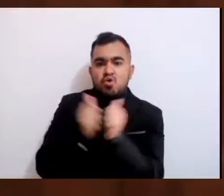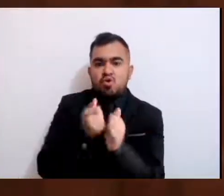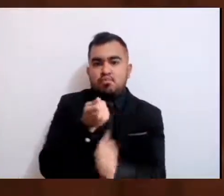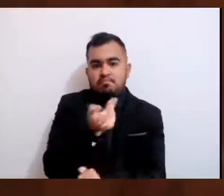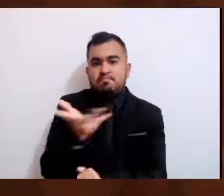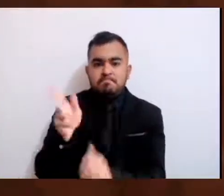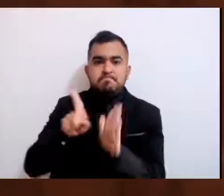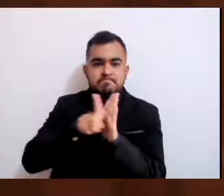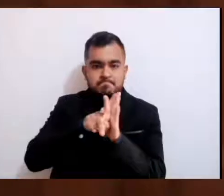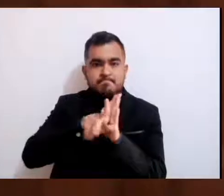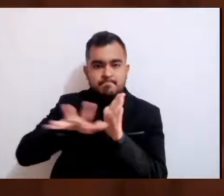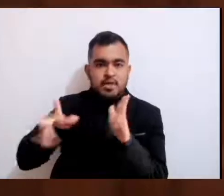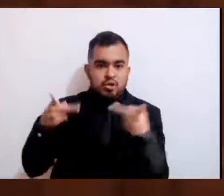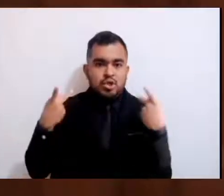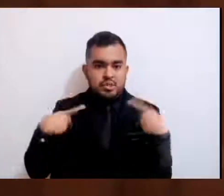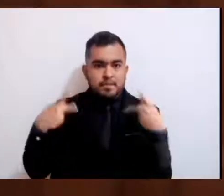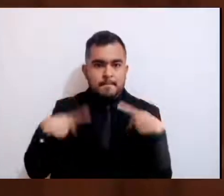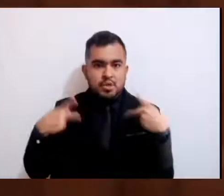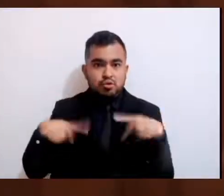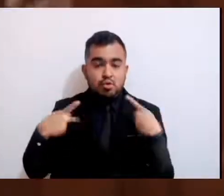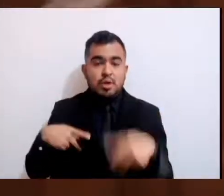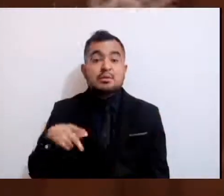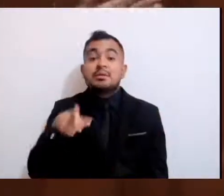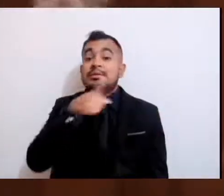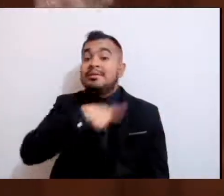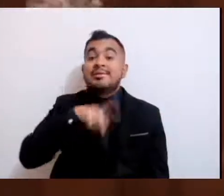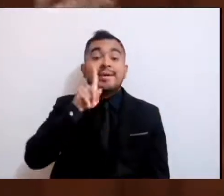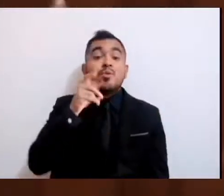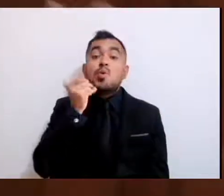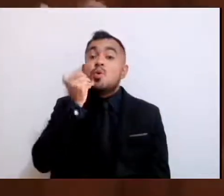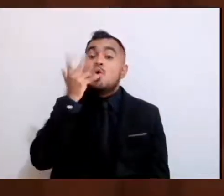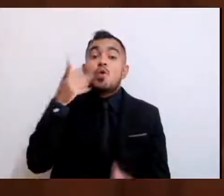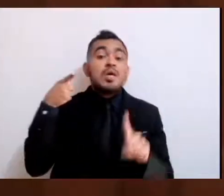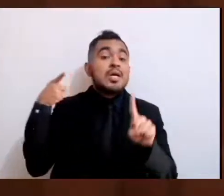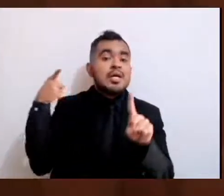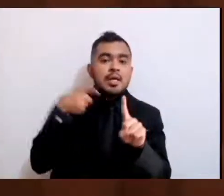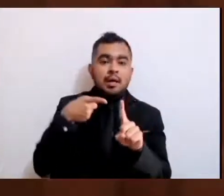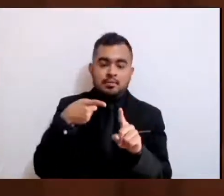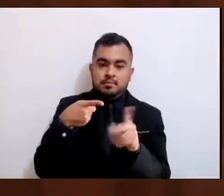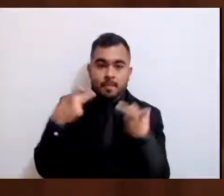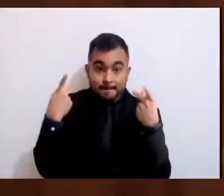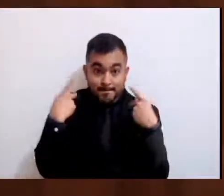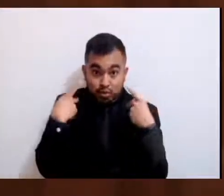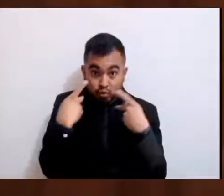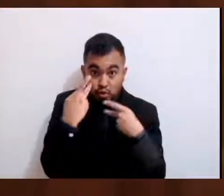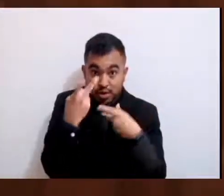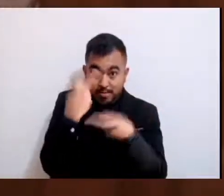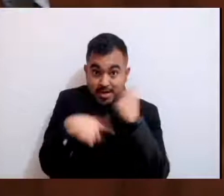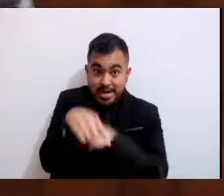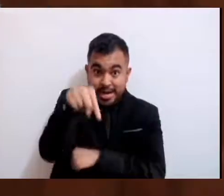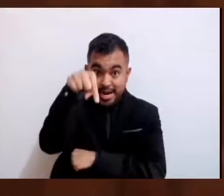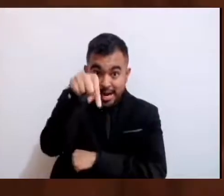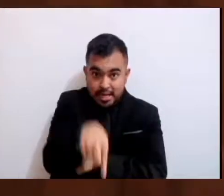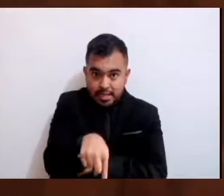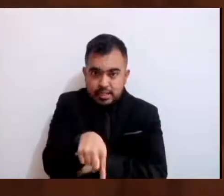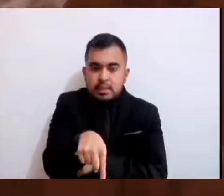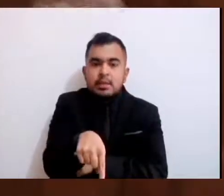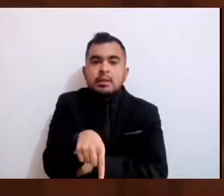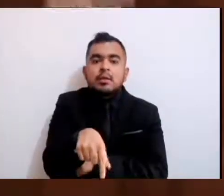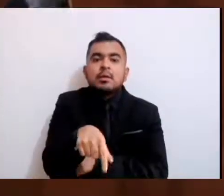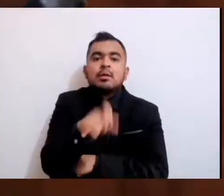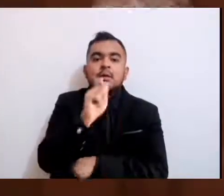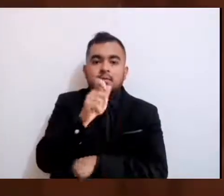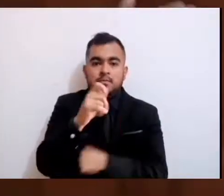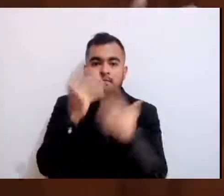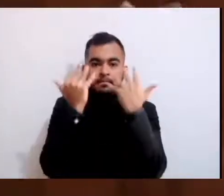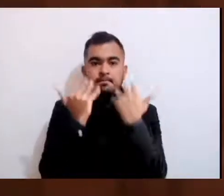periodistas, buscamos todos los que estamos aquí presentes en esta tribuna y